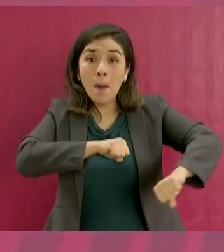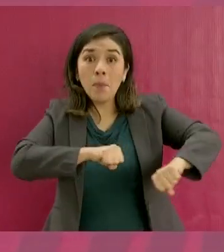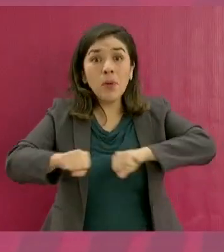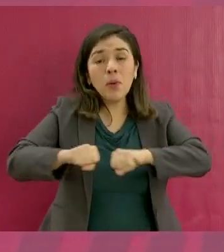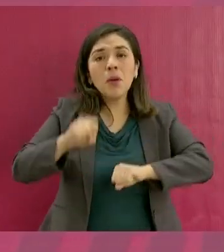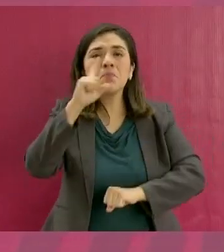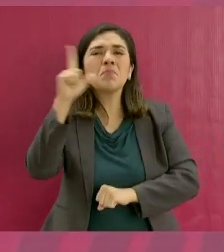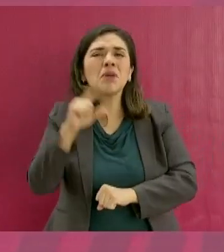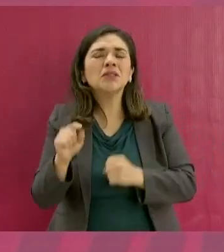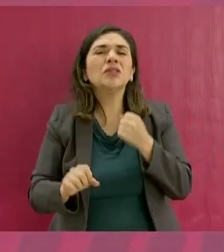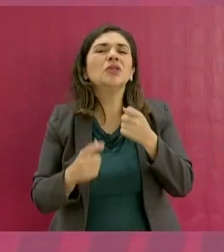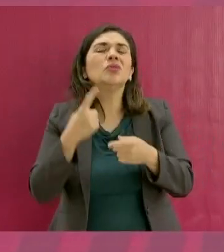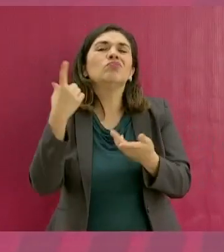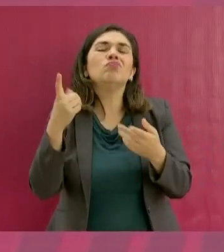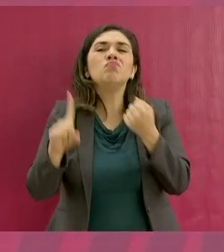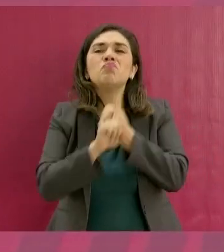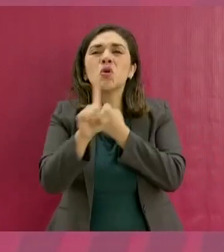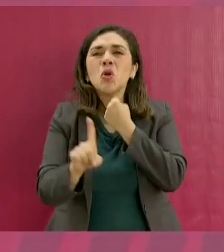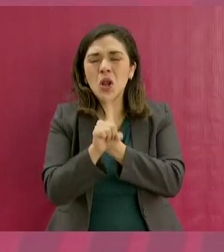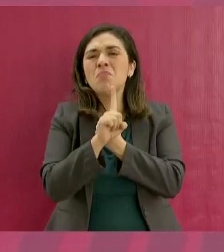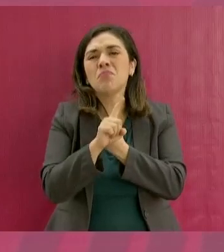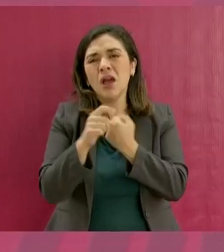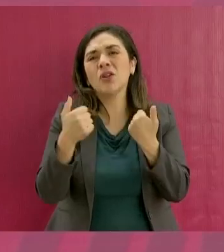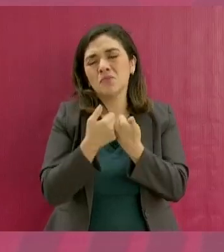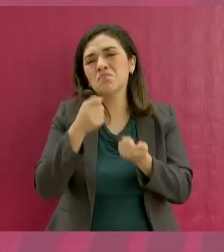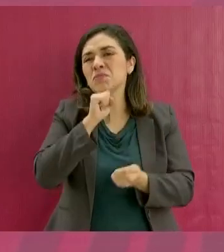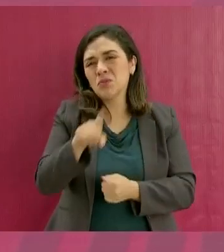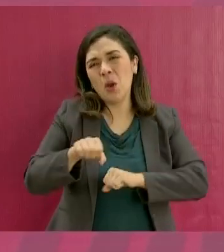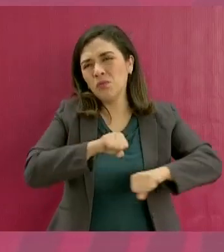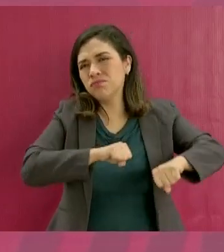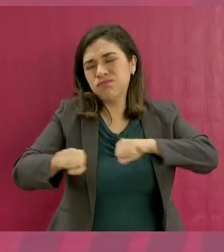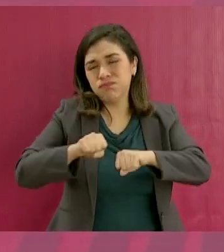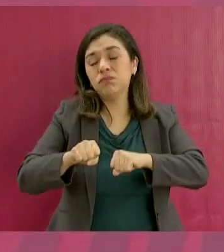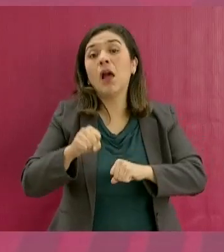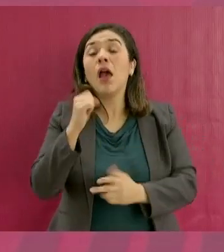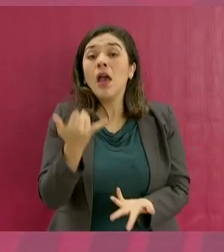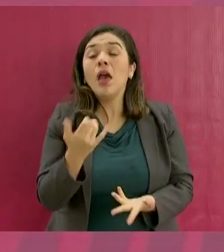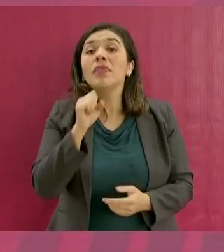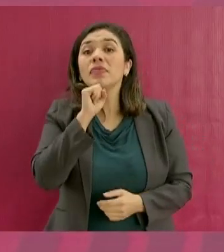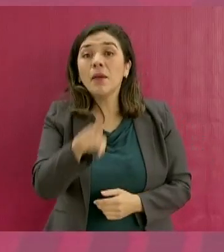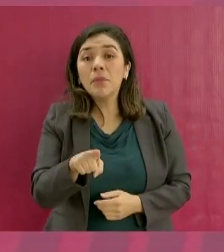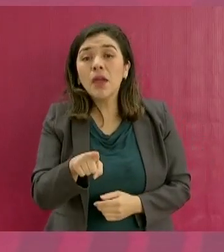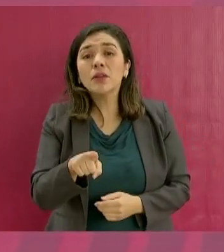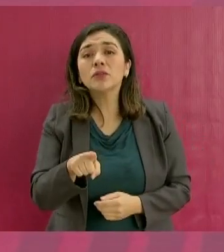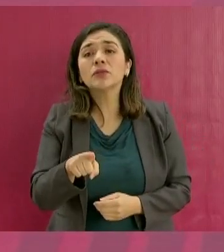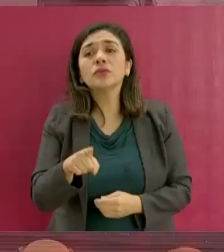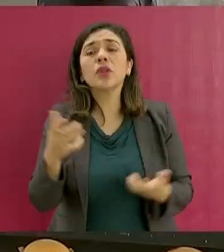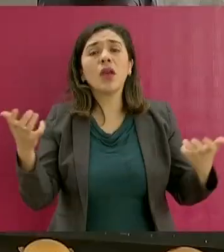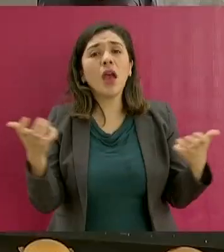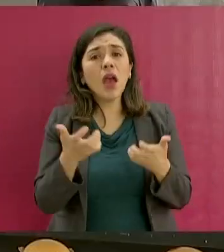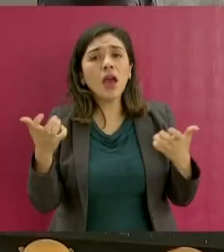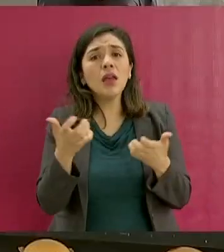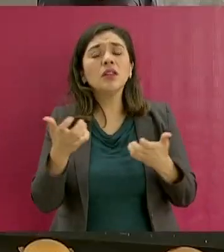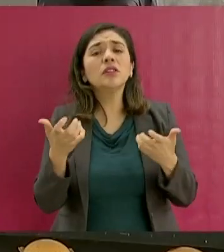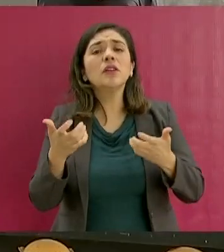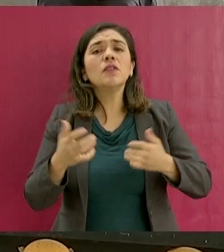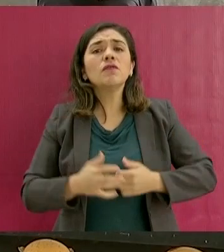con el sismo y también vamos a